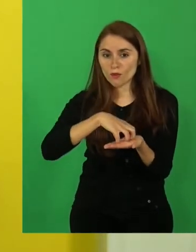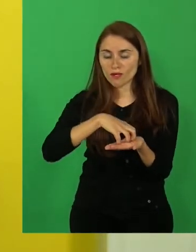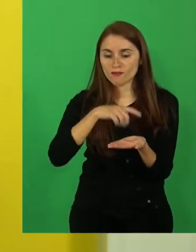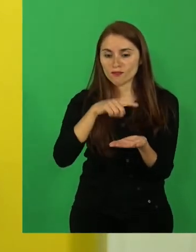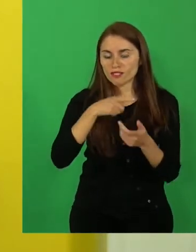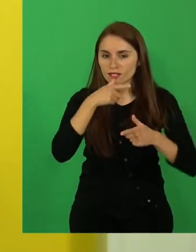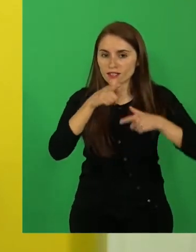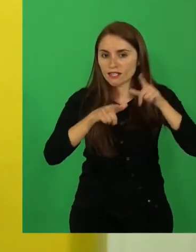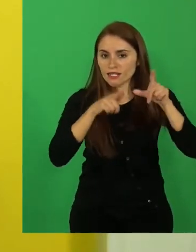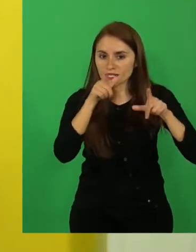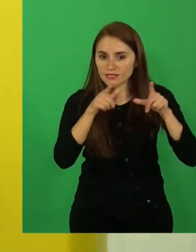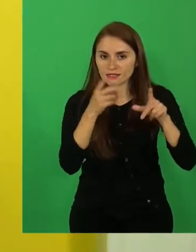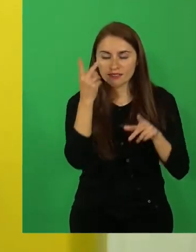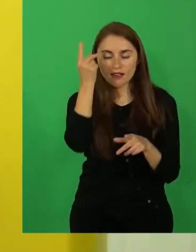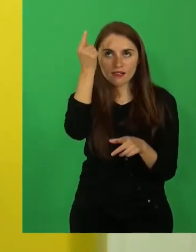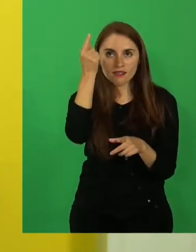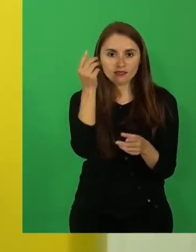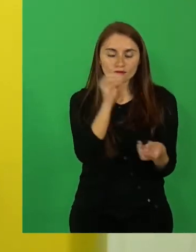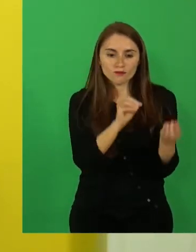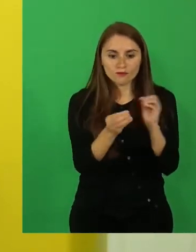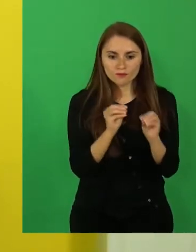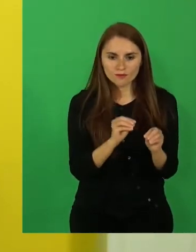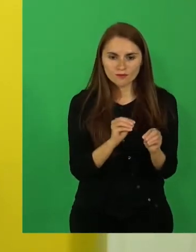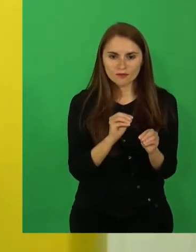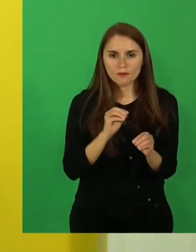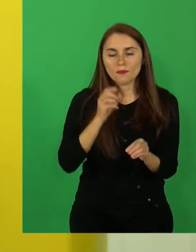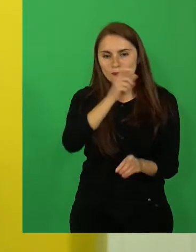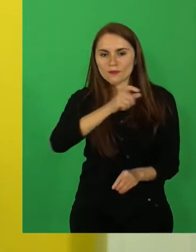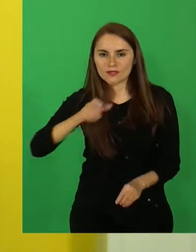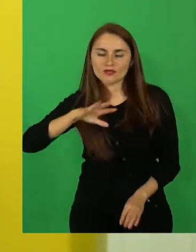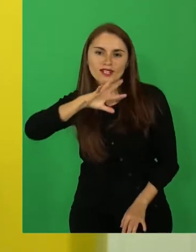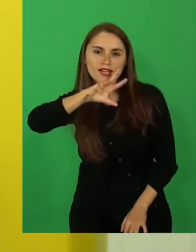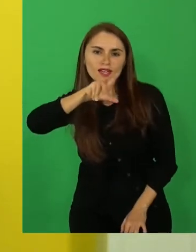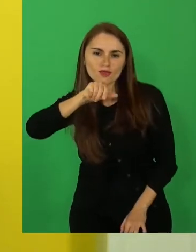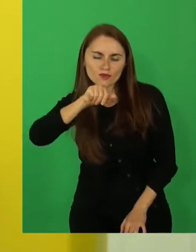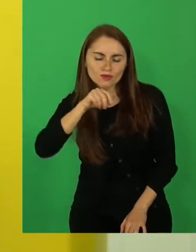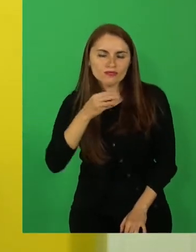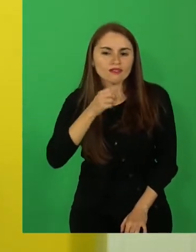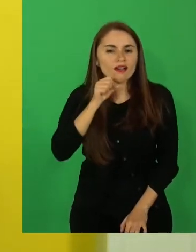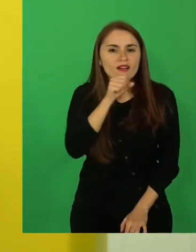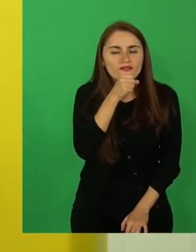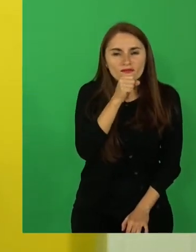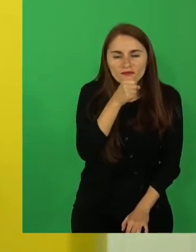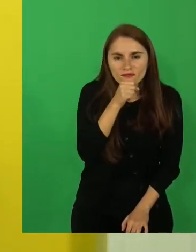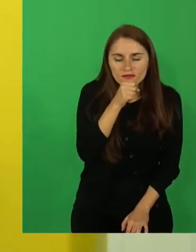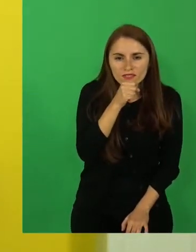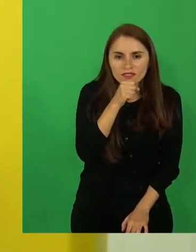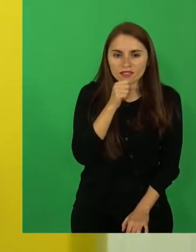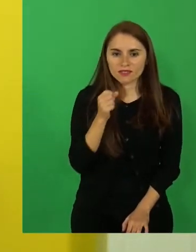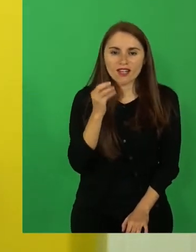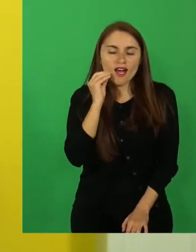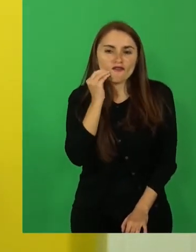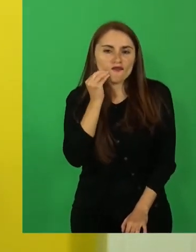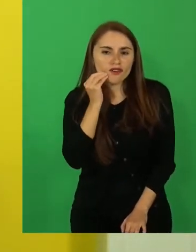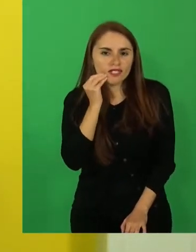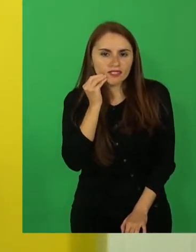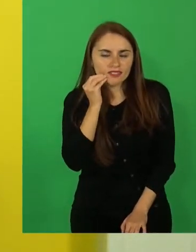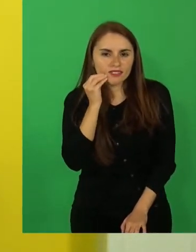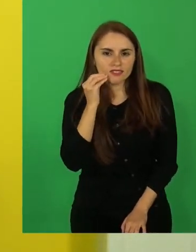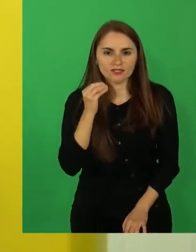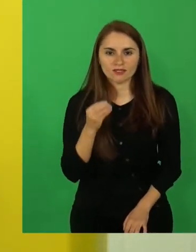leyendas. Los adultos, los ancianos, los abuelos.